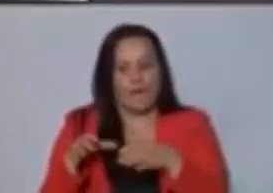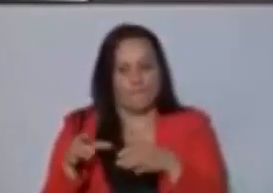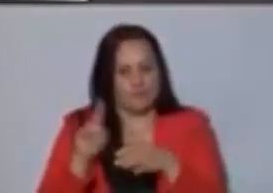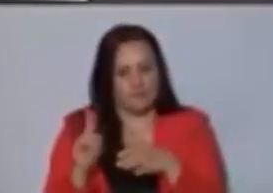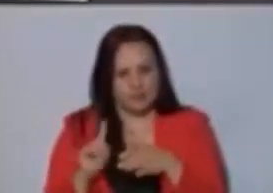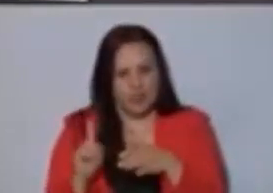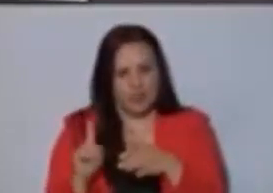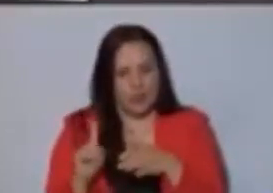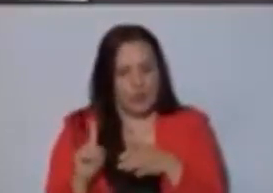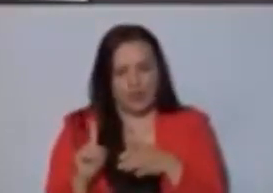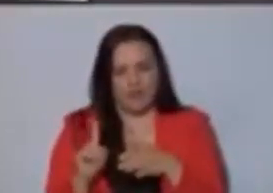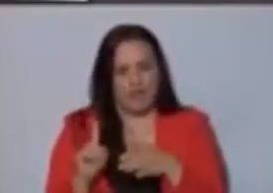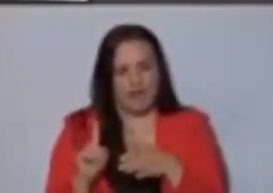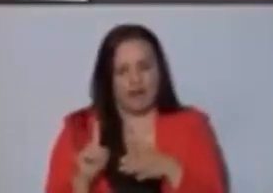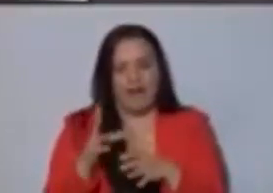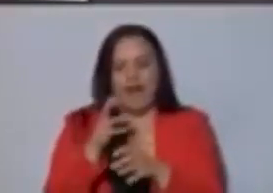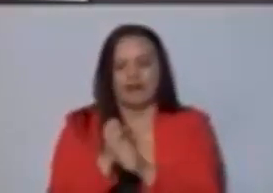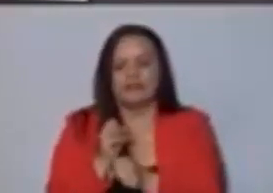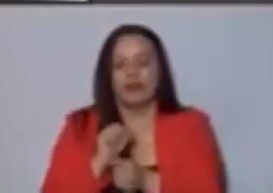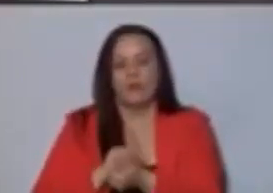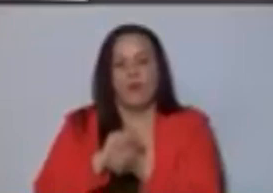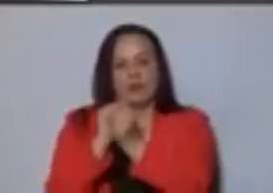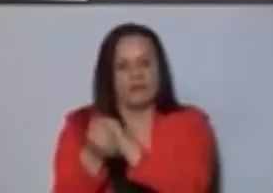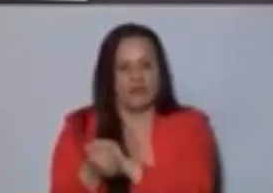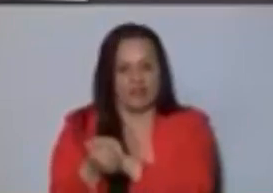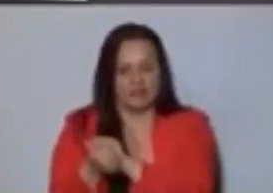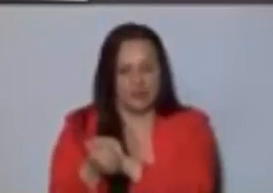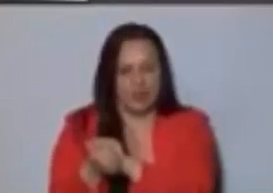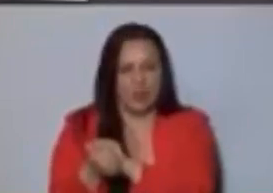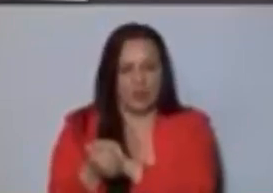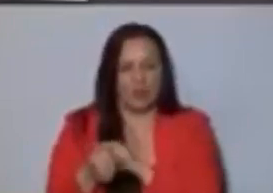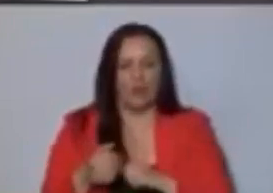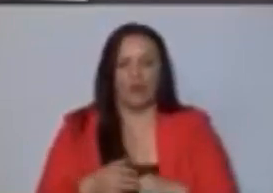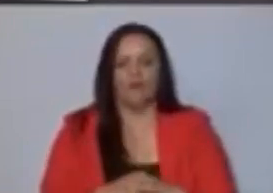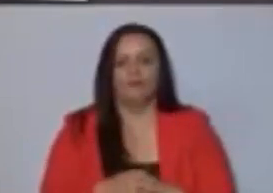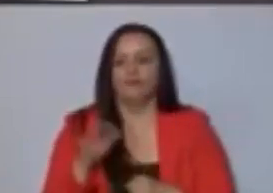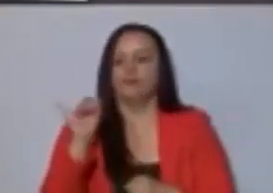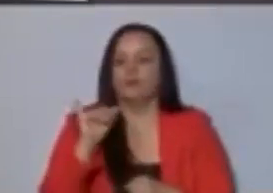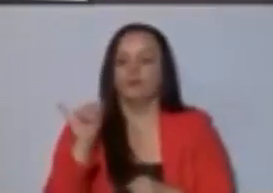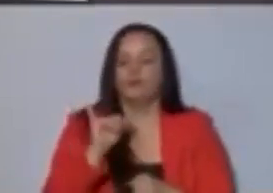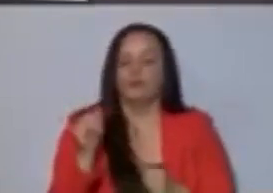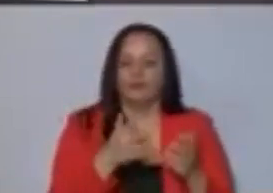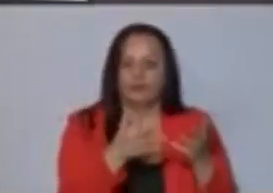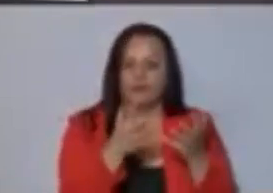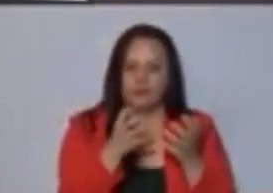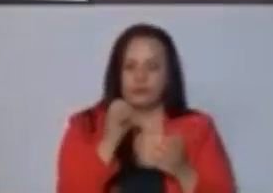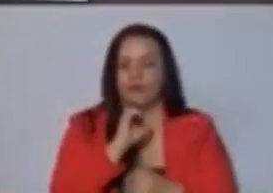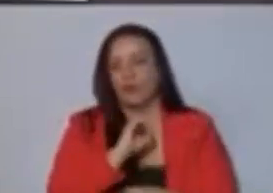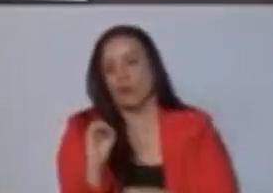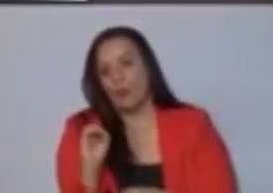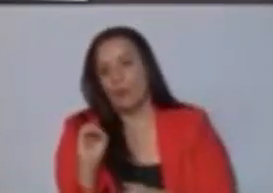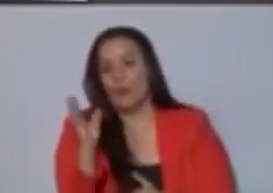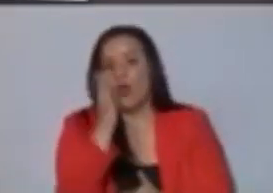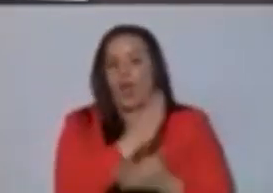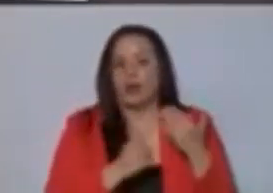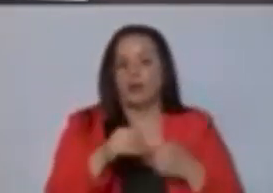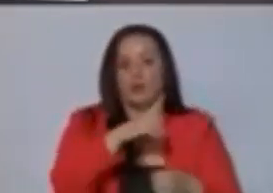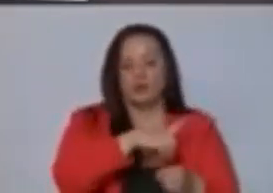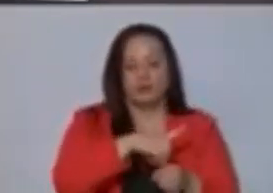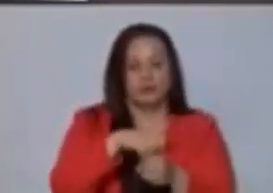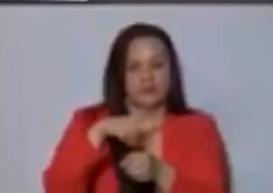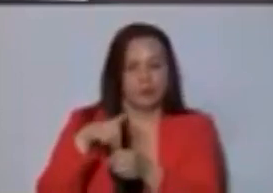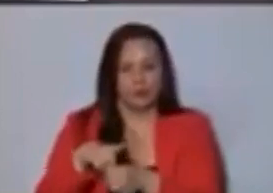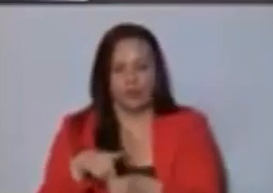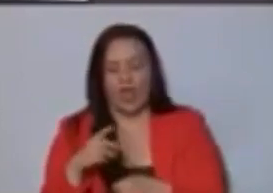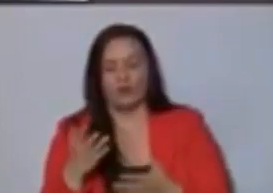a hacer esa modificación como se pretendía o como algunos diputados